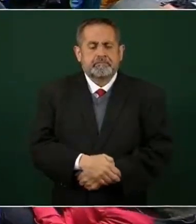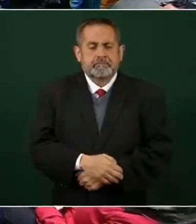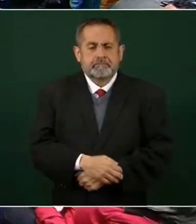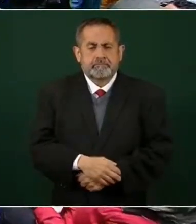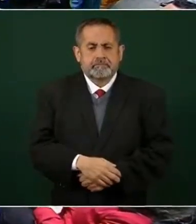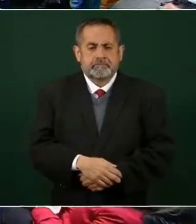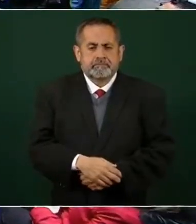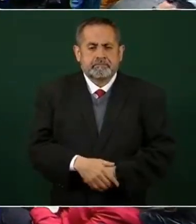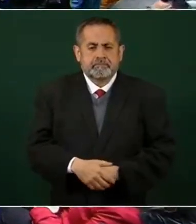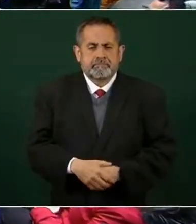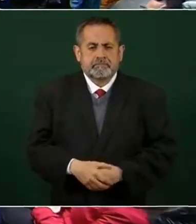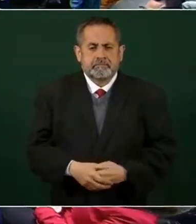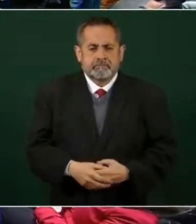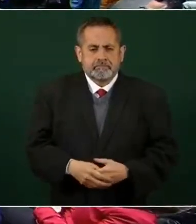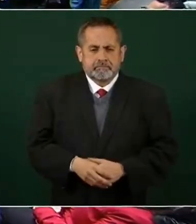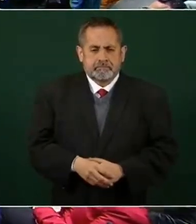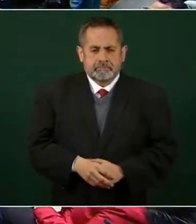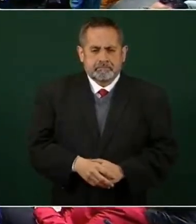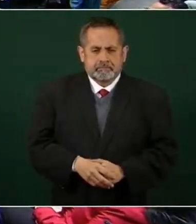Hicieron una…